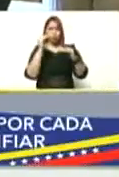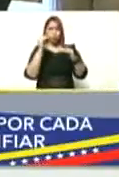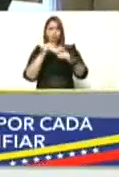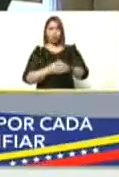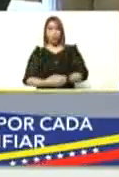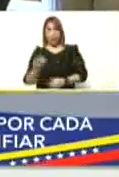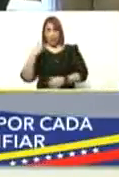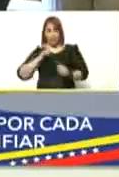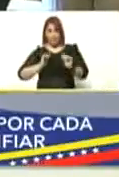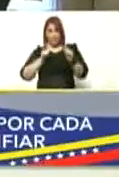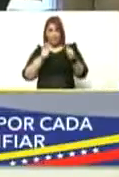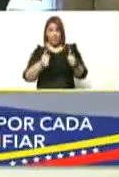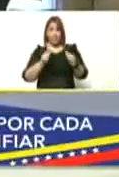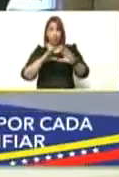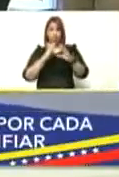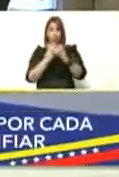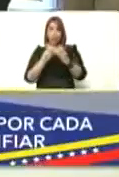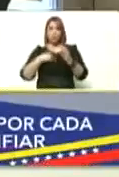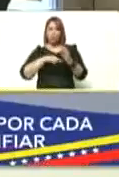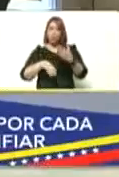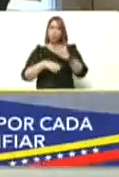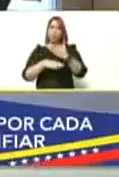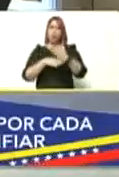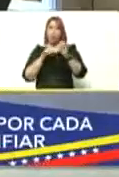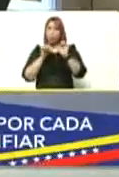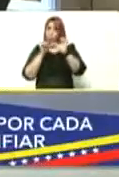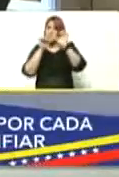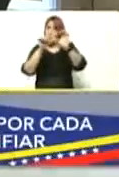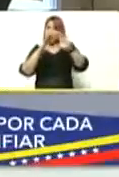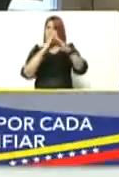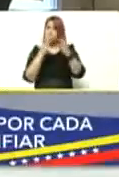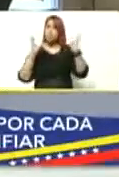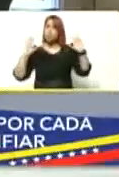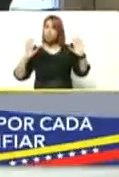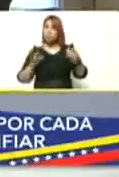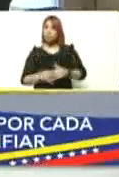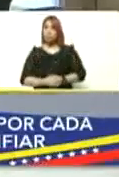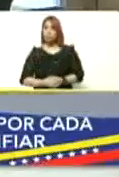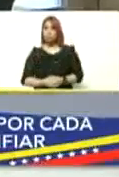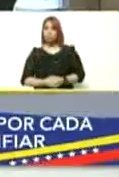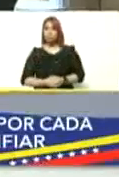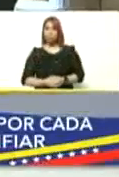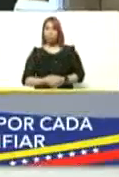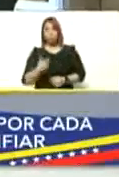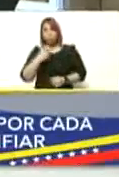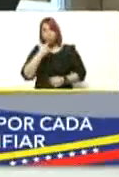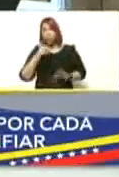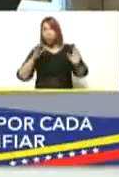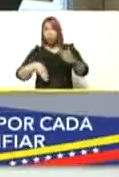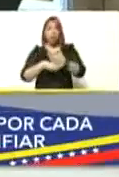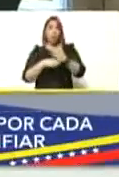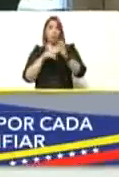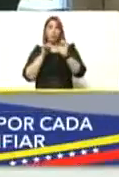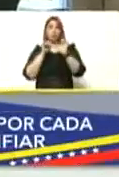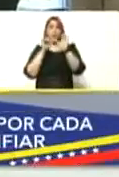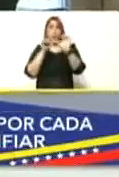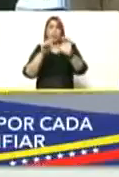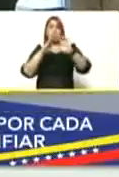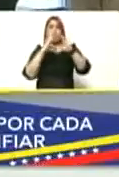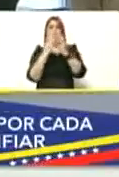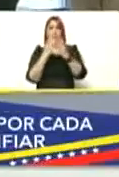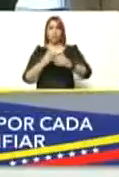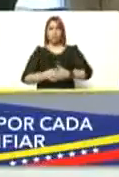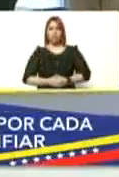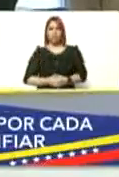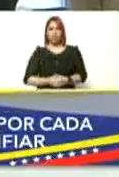ayer empezamos ayer y vamos a continuar en clase lo digo vamos a continuar en clase